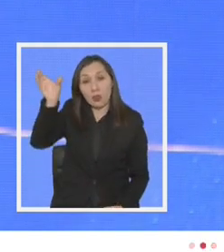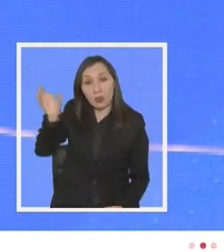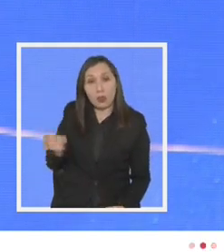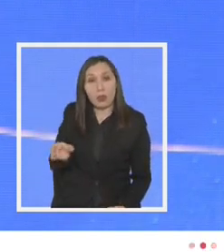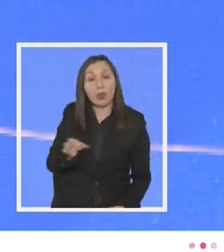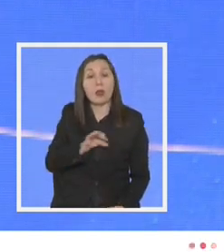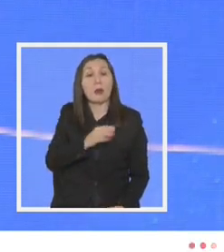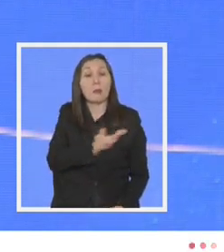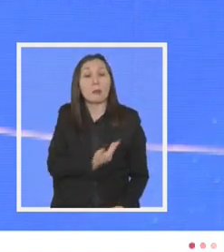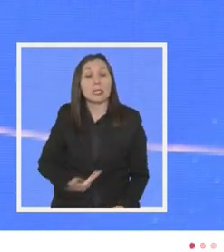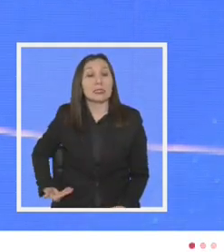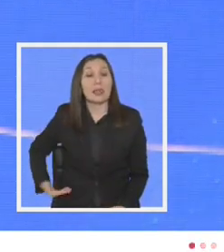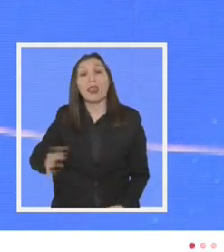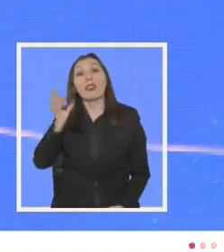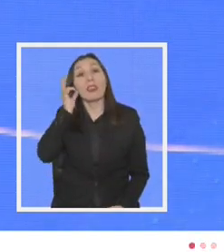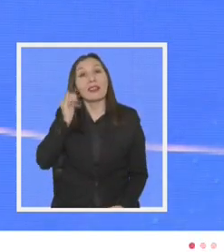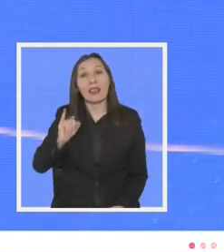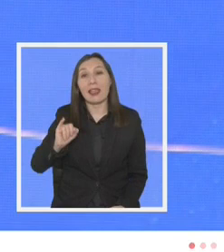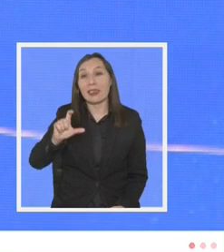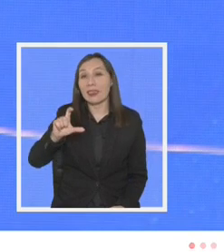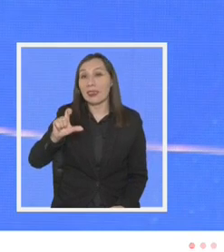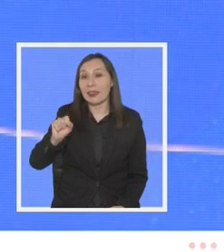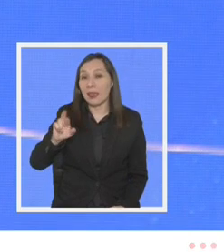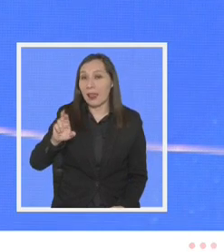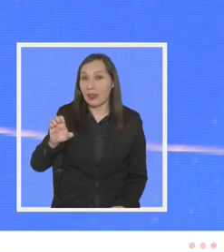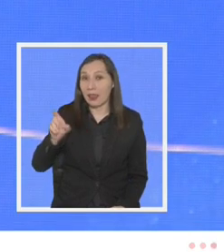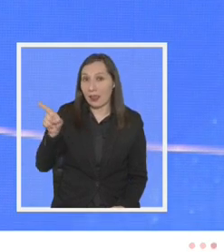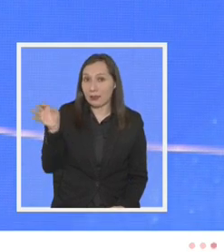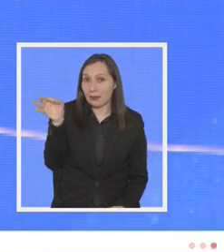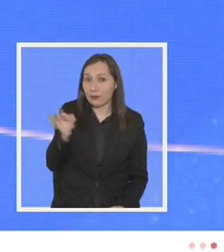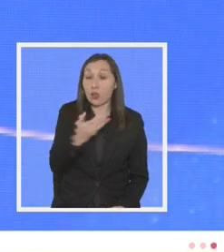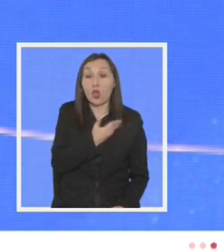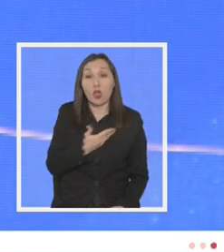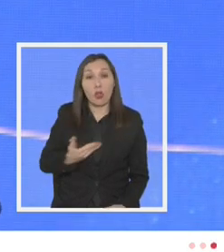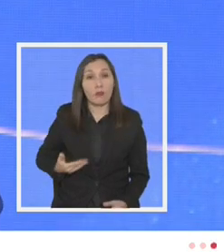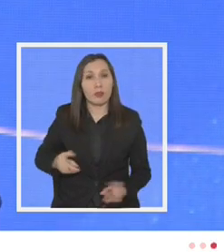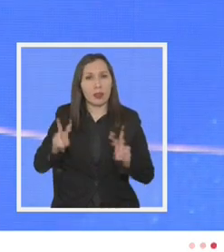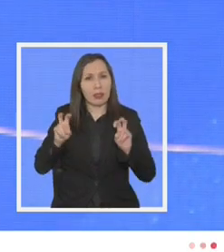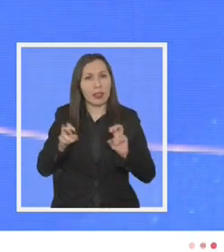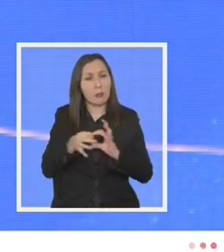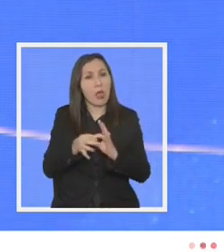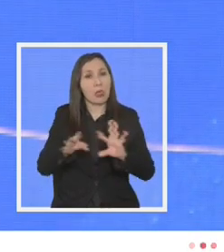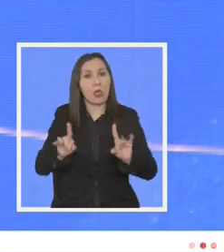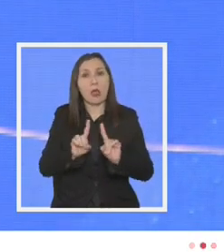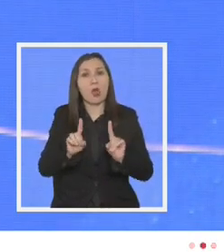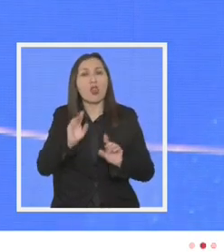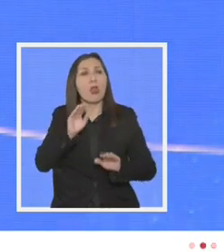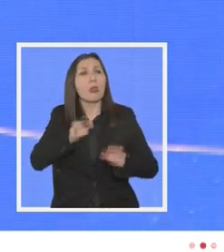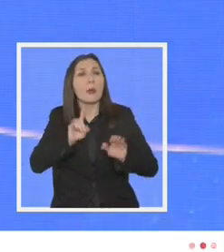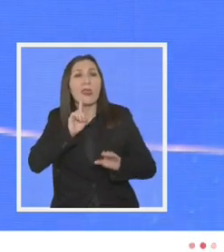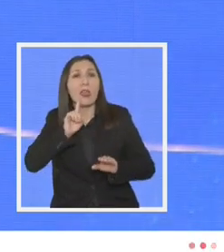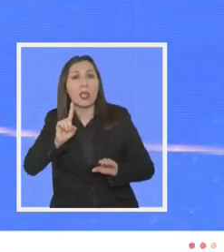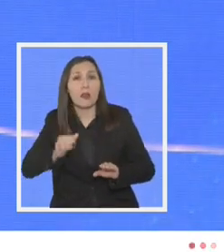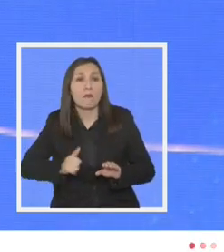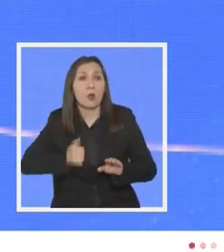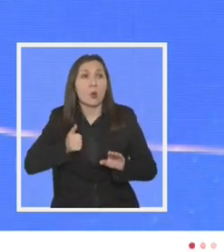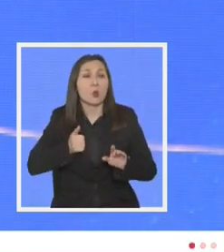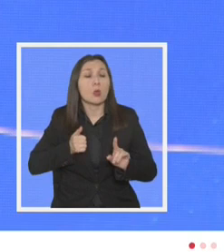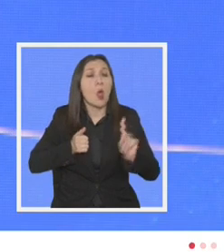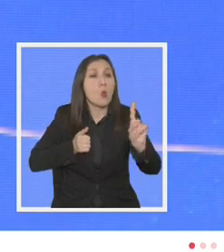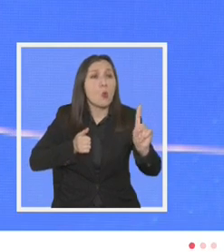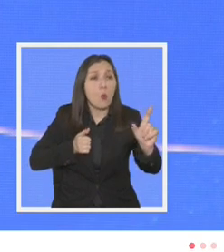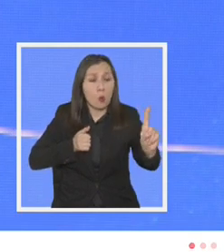Presidenta Dicare en sus palabras gobernar en un marco democrático no depende solo de la voluntad